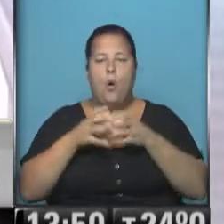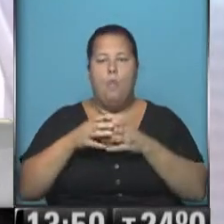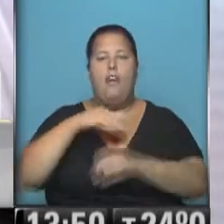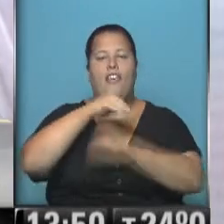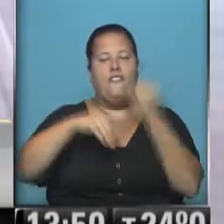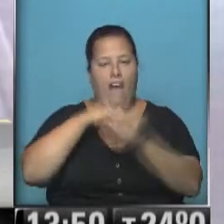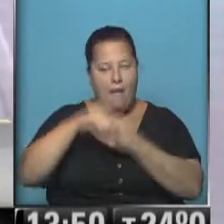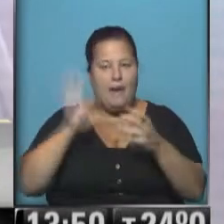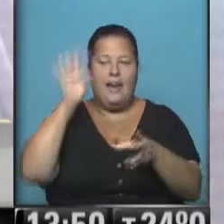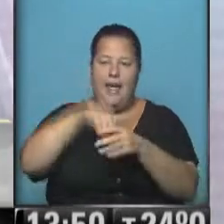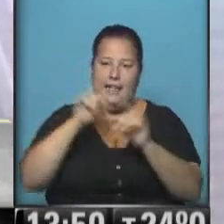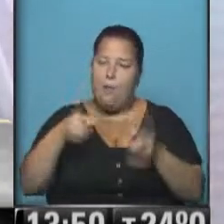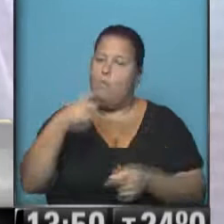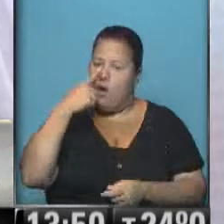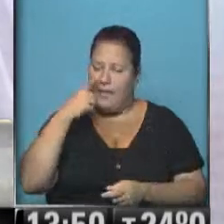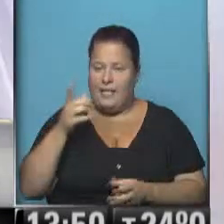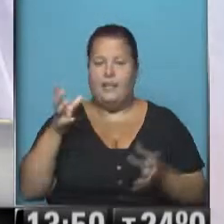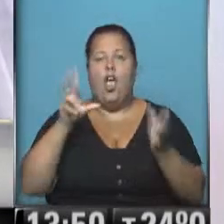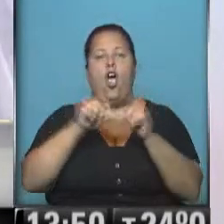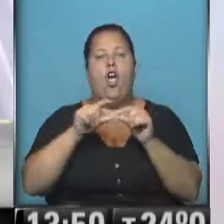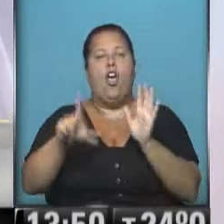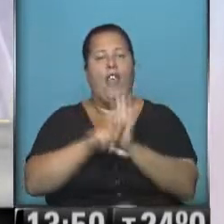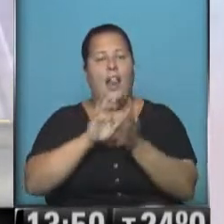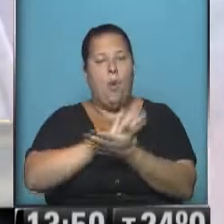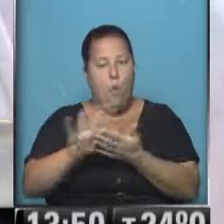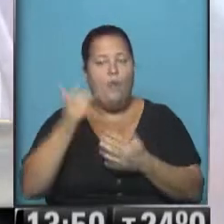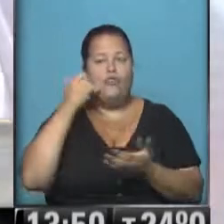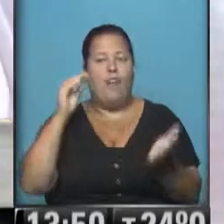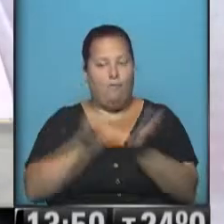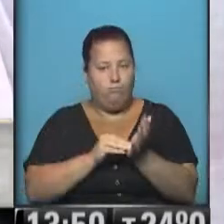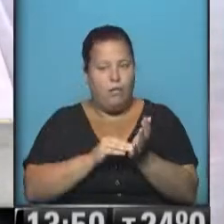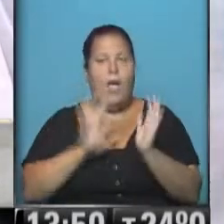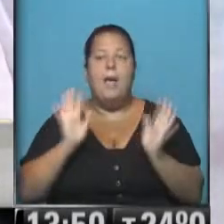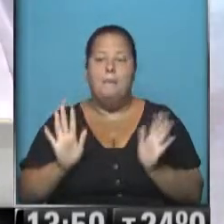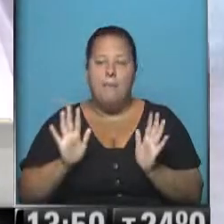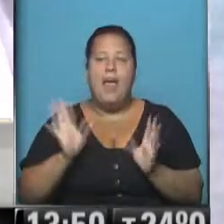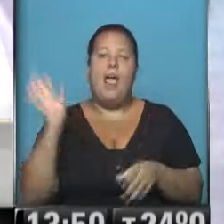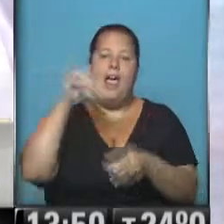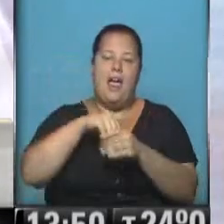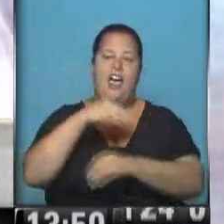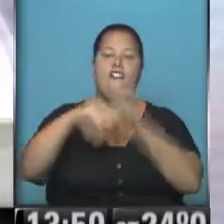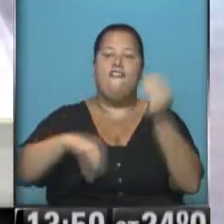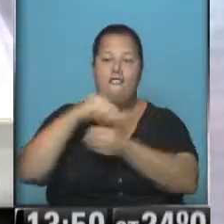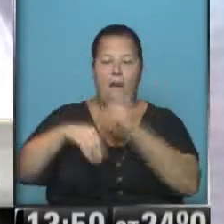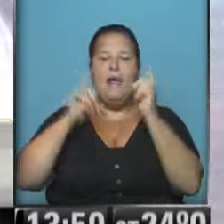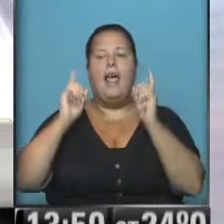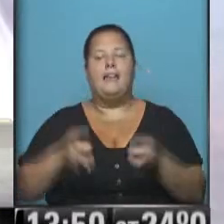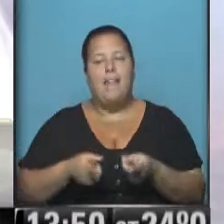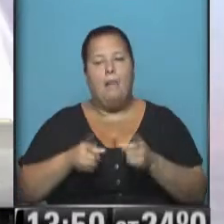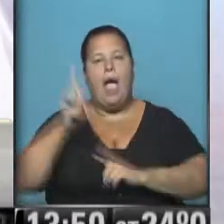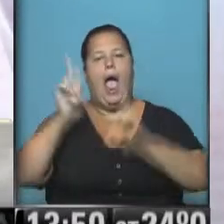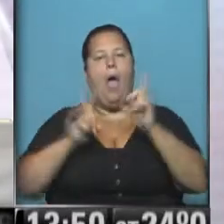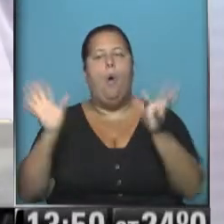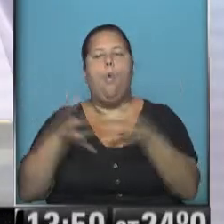familiares. Esto es súper interesante, el Código Procesal Penal nuevo ya lo tiene, pero se incorporarían familiares. Y también algunas